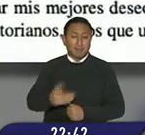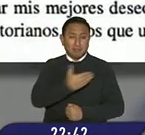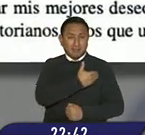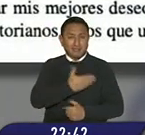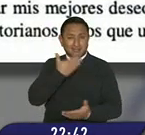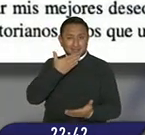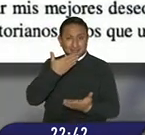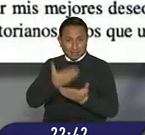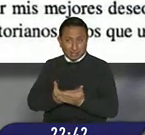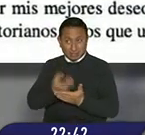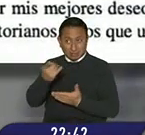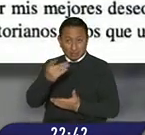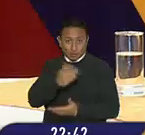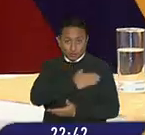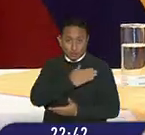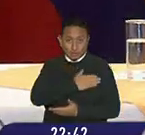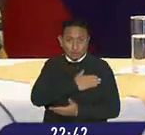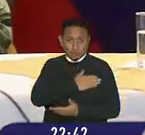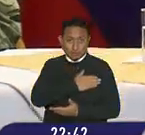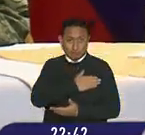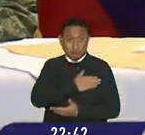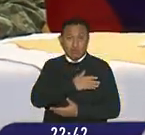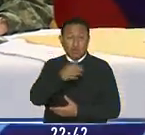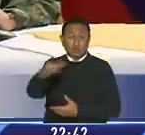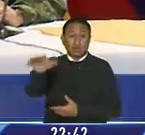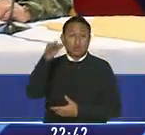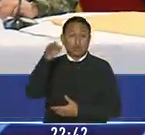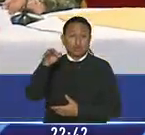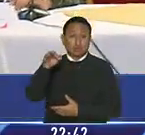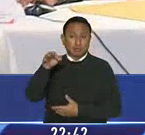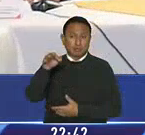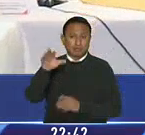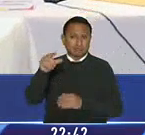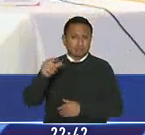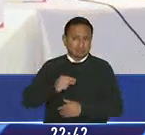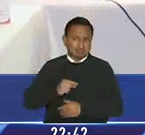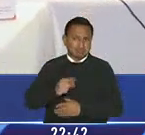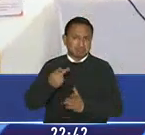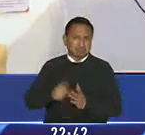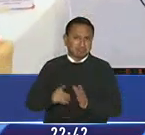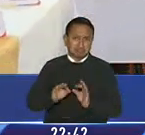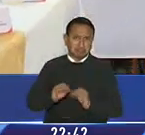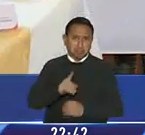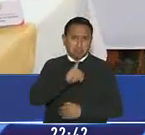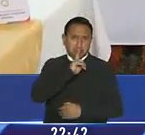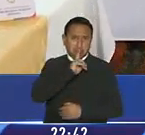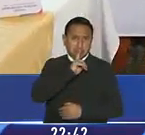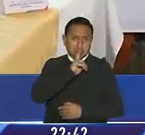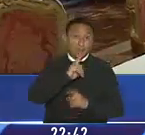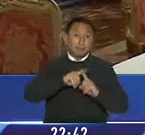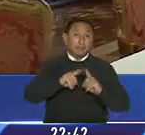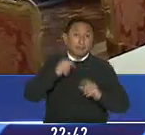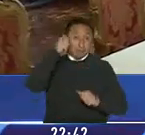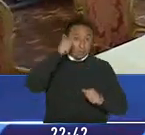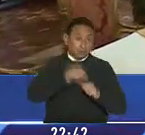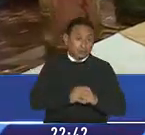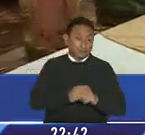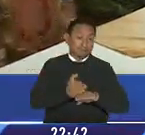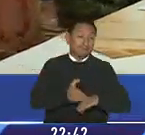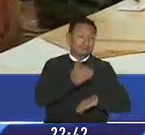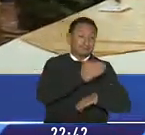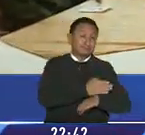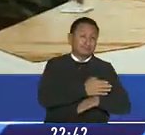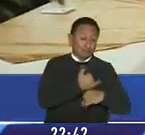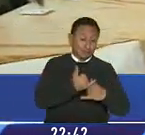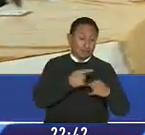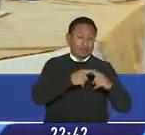agradeciendo su confianza en el documento sin embargo no da detalles de su salida pero recordemos durante el periodo de la